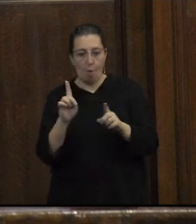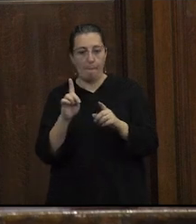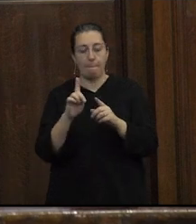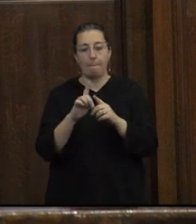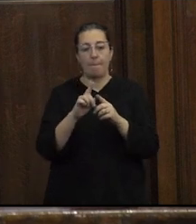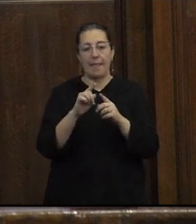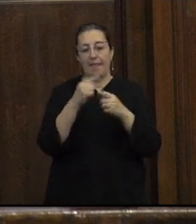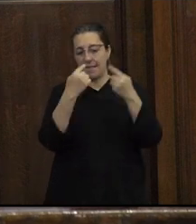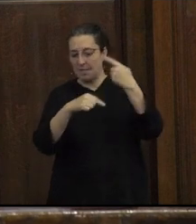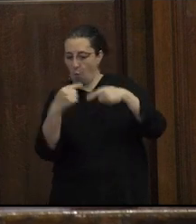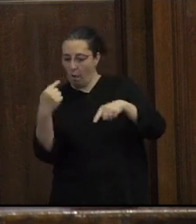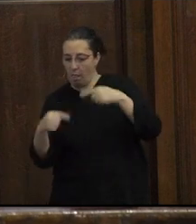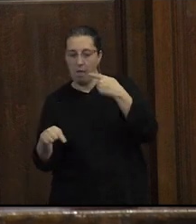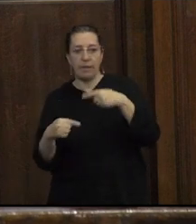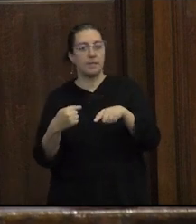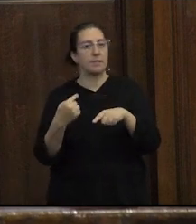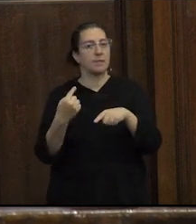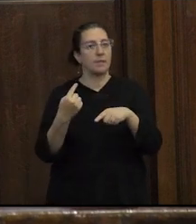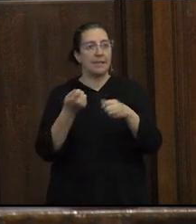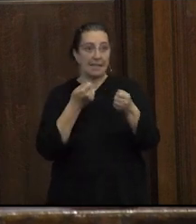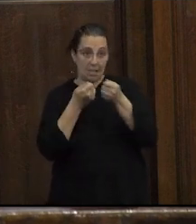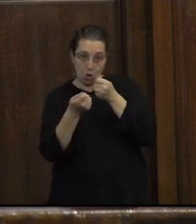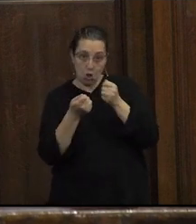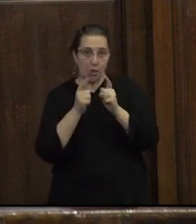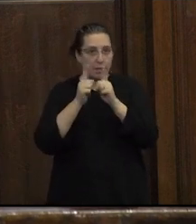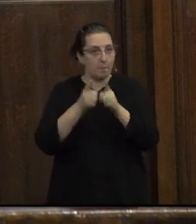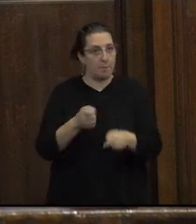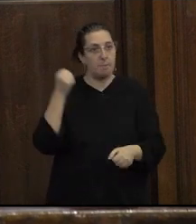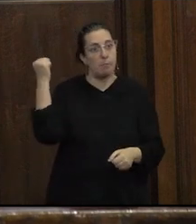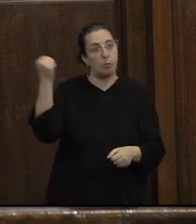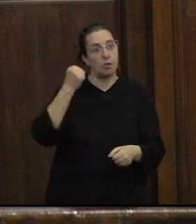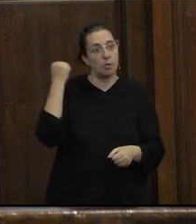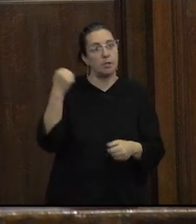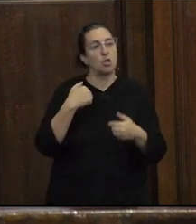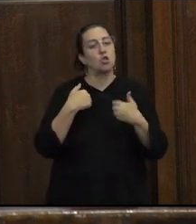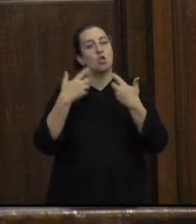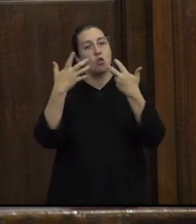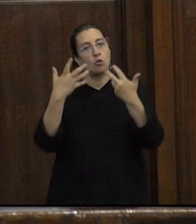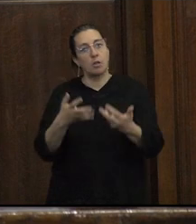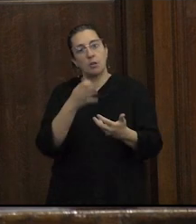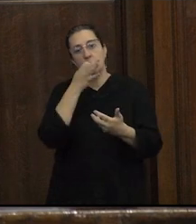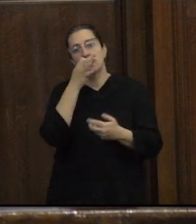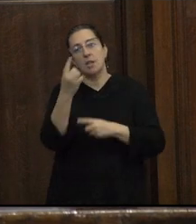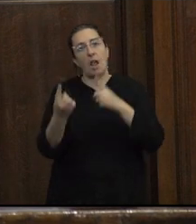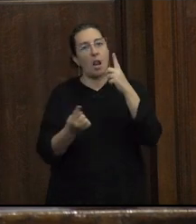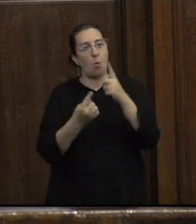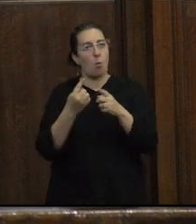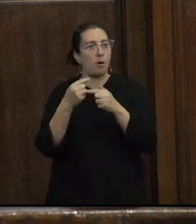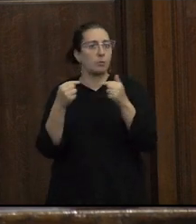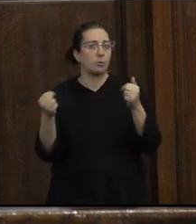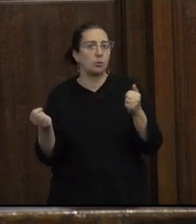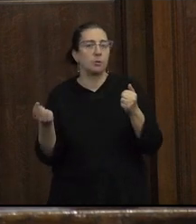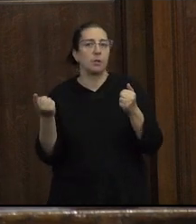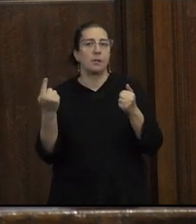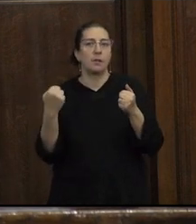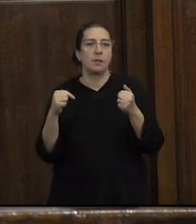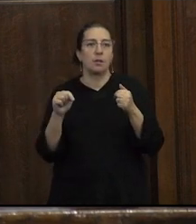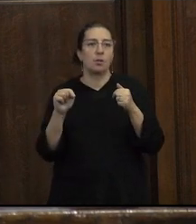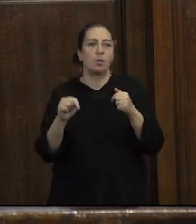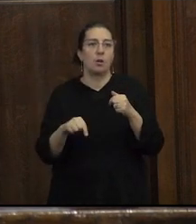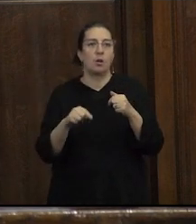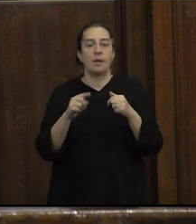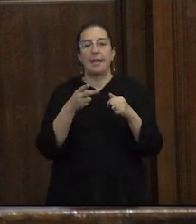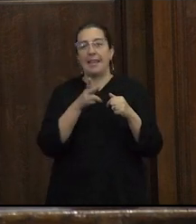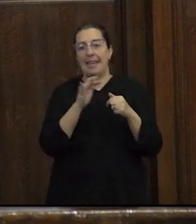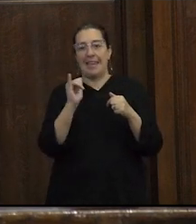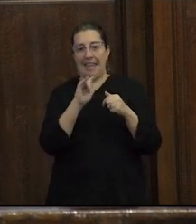es como importante esto yo quiero trazar algunas notas sobre lo que Rosalind Gill desde